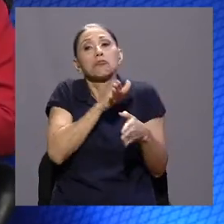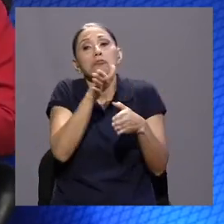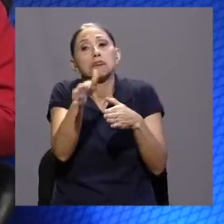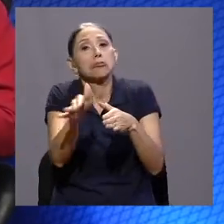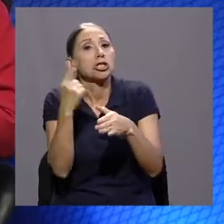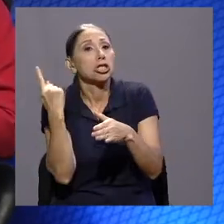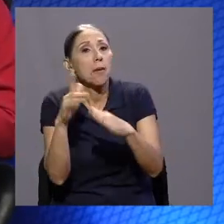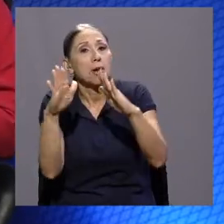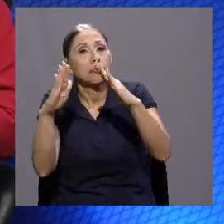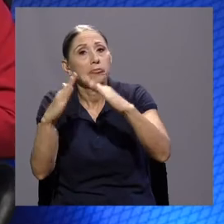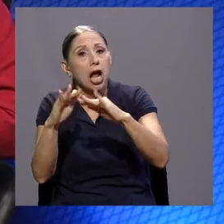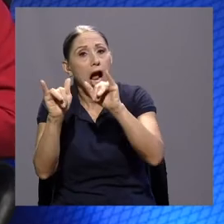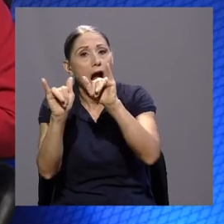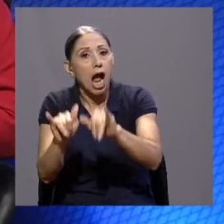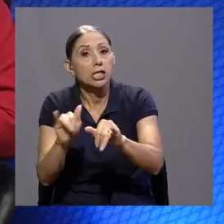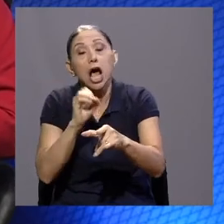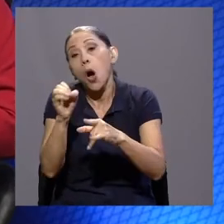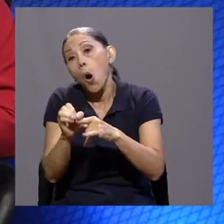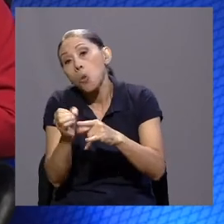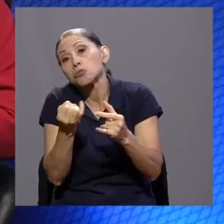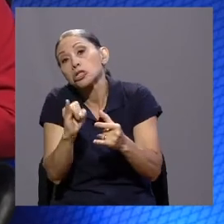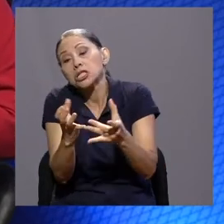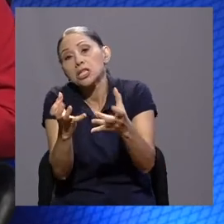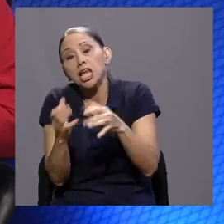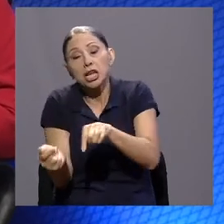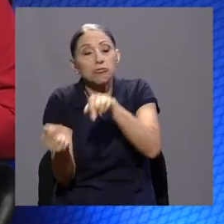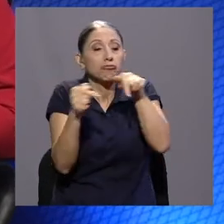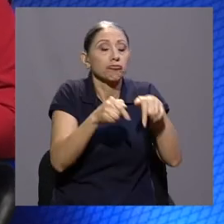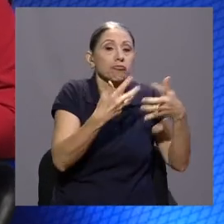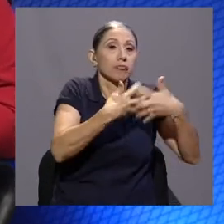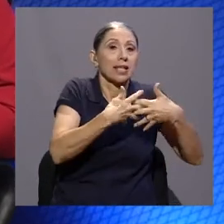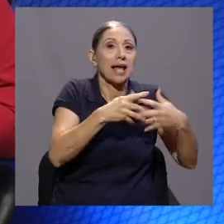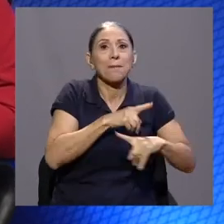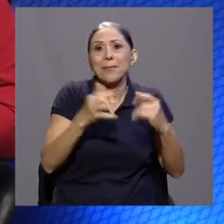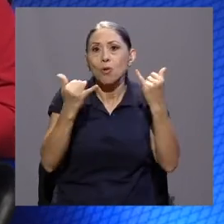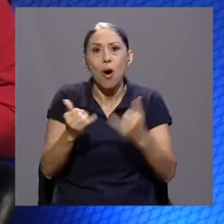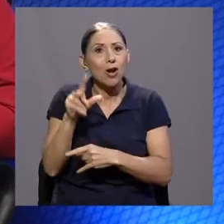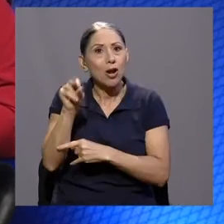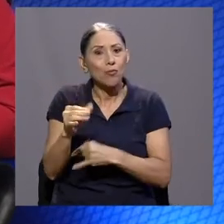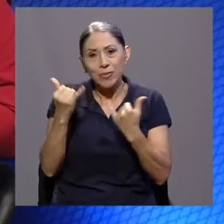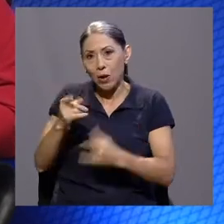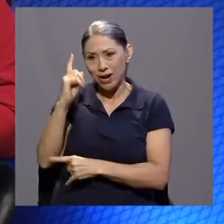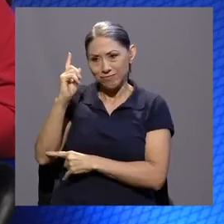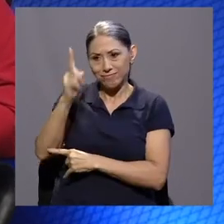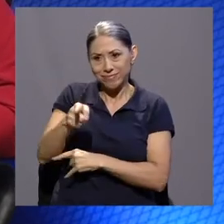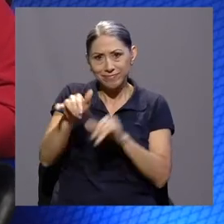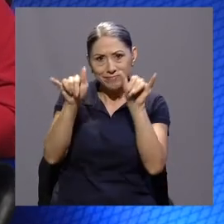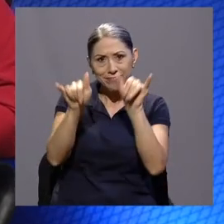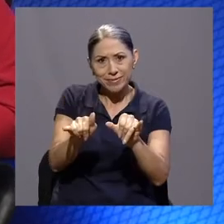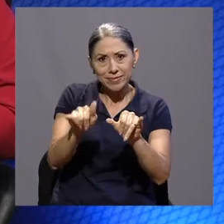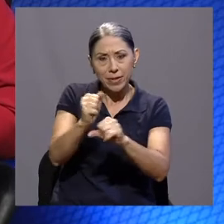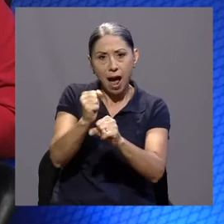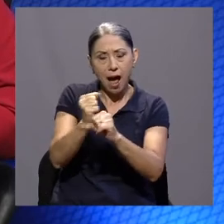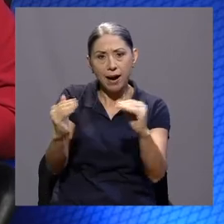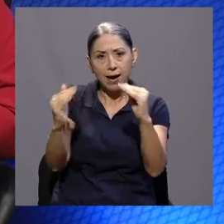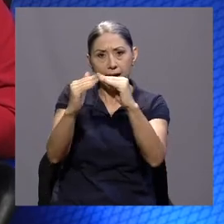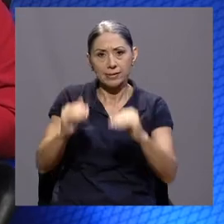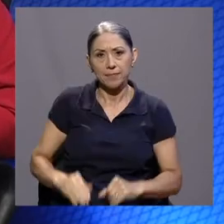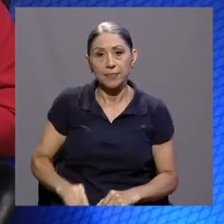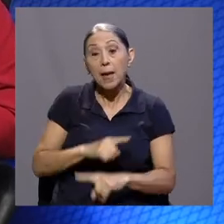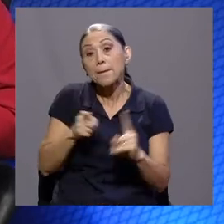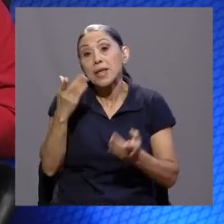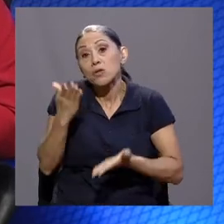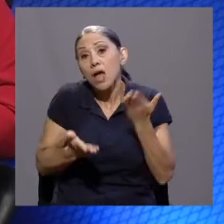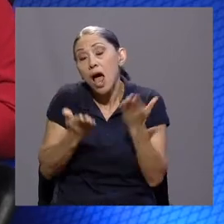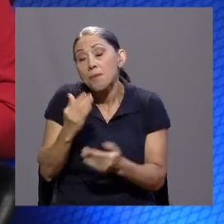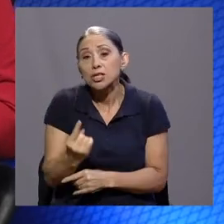pero ahora no, ahora en muchos puestos de trabajo se les obligó a que tenían que estar en la casa, ¿verdad? Pero tal vez haya uno